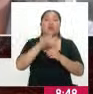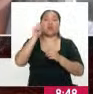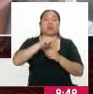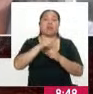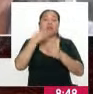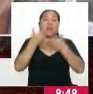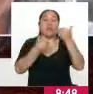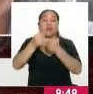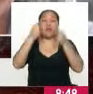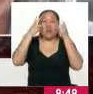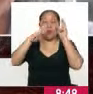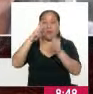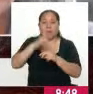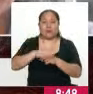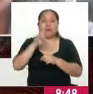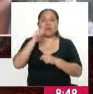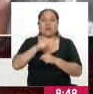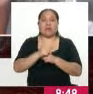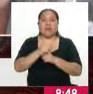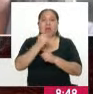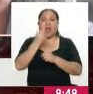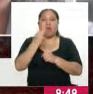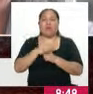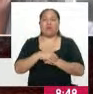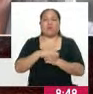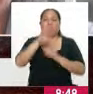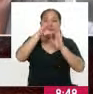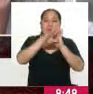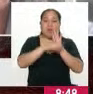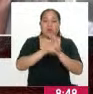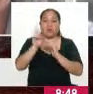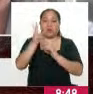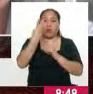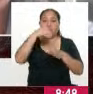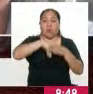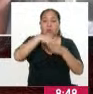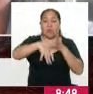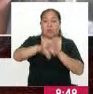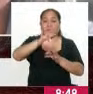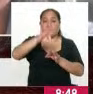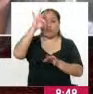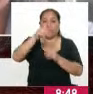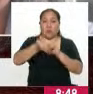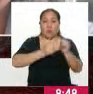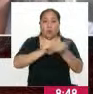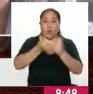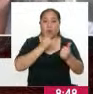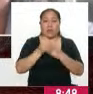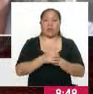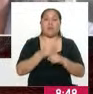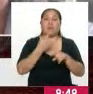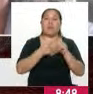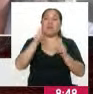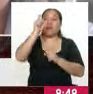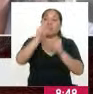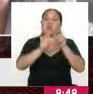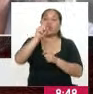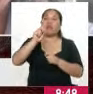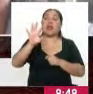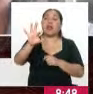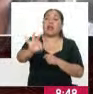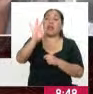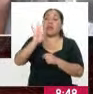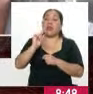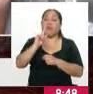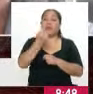van a haber menos segundas vueltas de las esperadas, lo cierto es que quienes han sido elegidos en primera vuelta tampoco